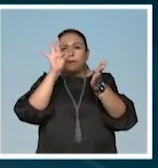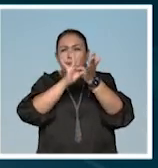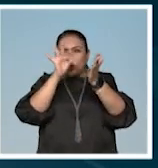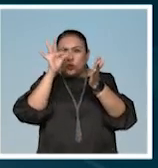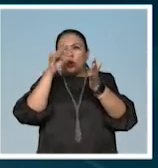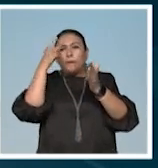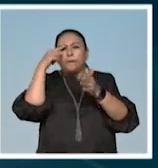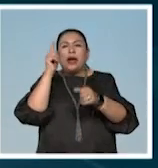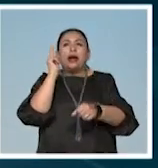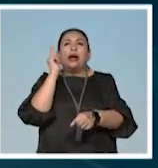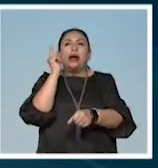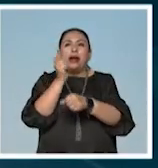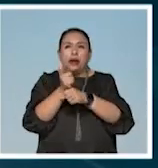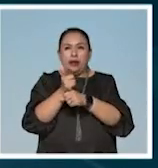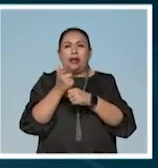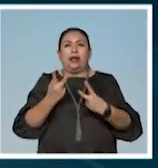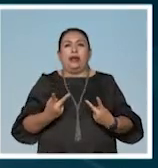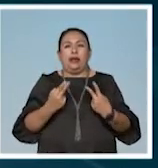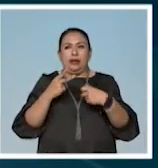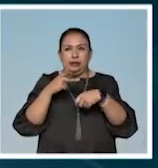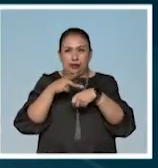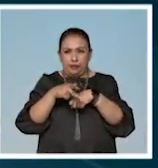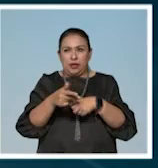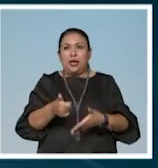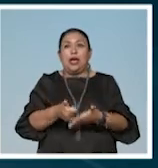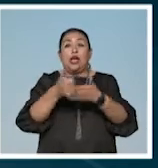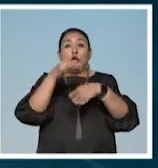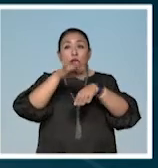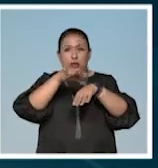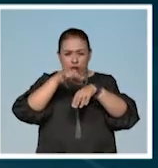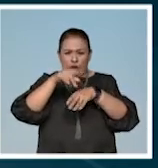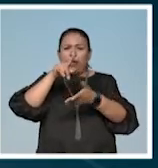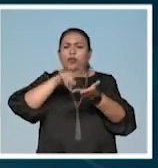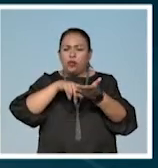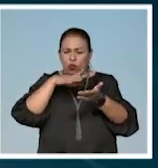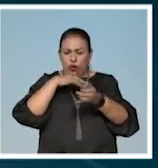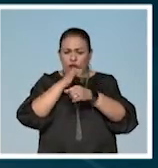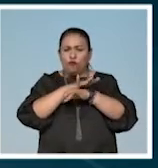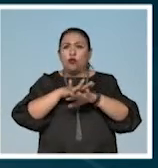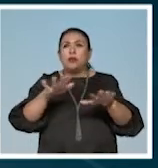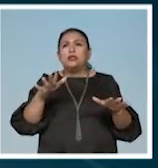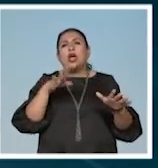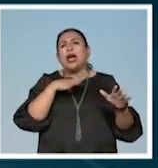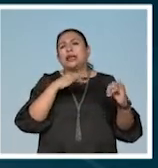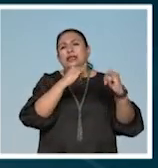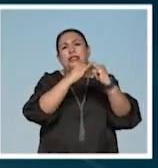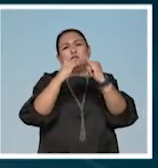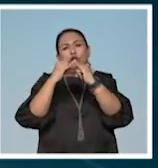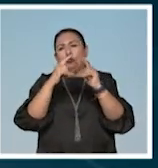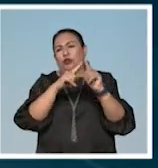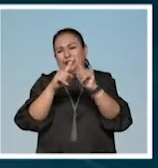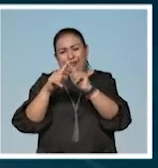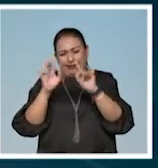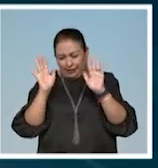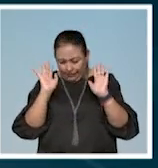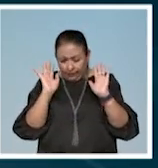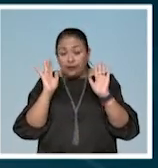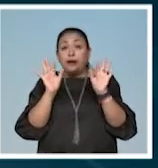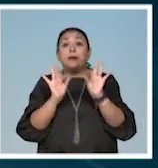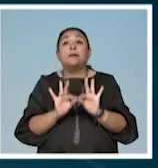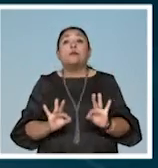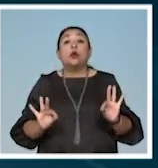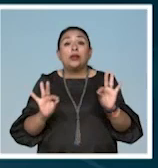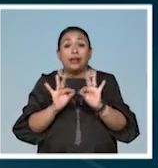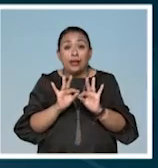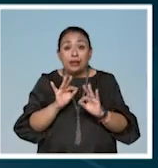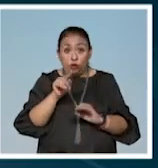para detectar cáncer de piel con ayuda de tatuadores, ahí aparecen, porque son diversas instituciones, Laura. Entonces, lo importante